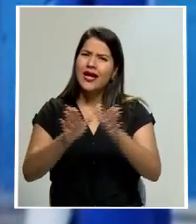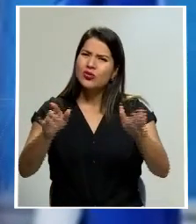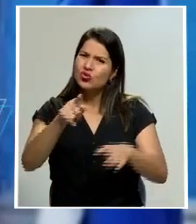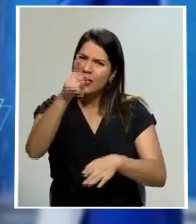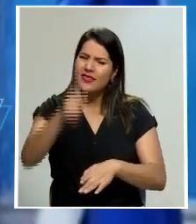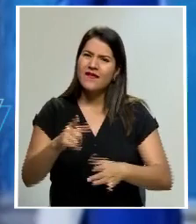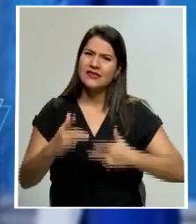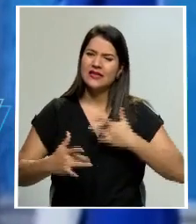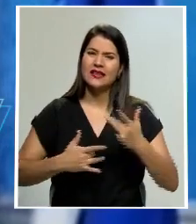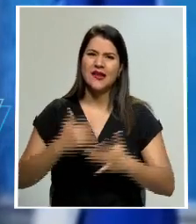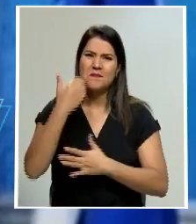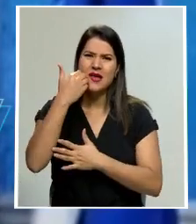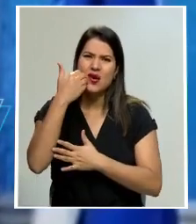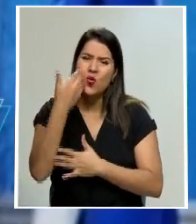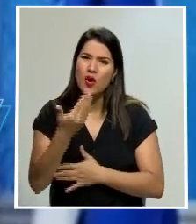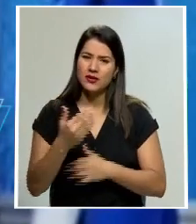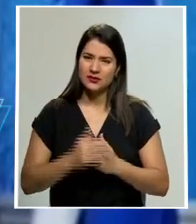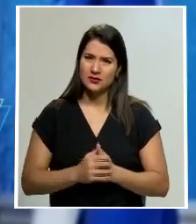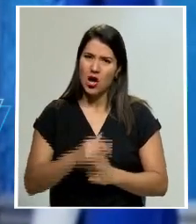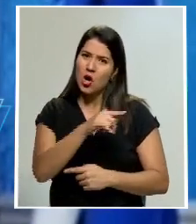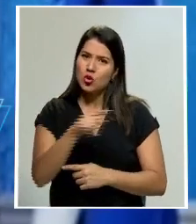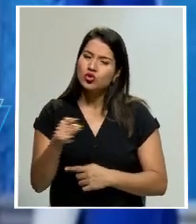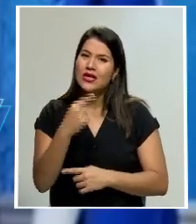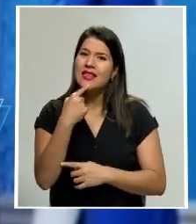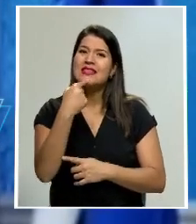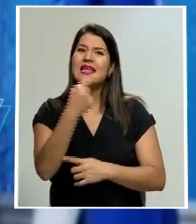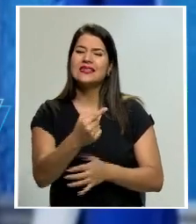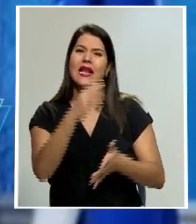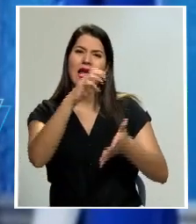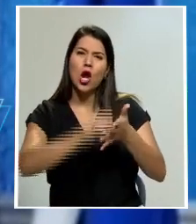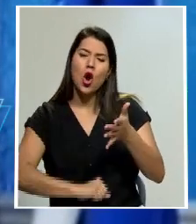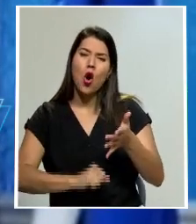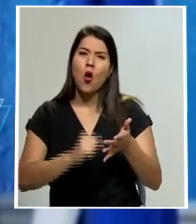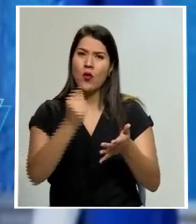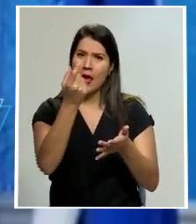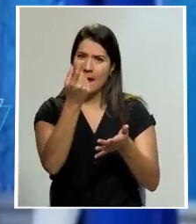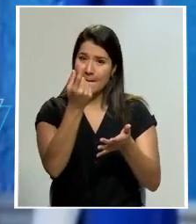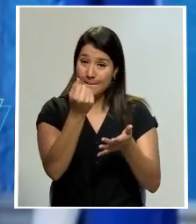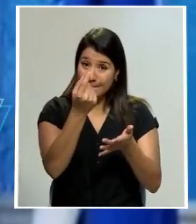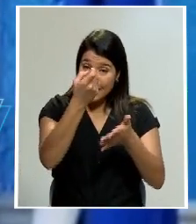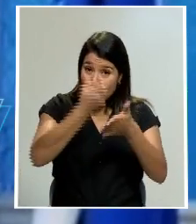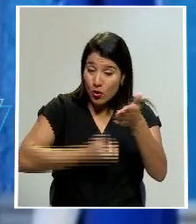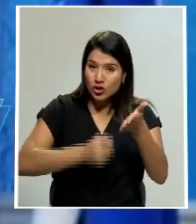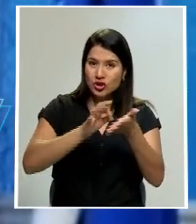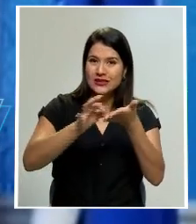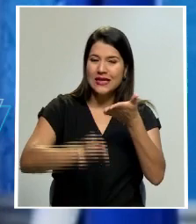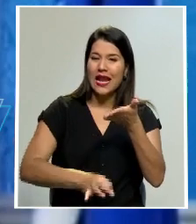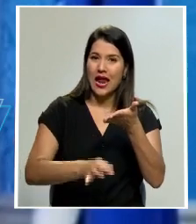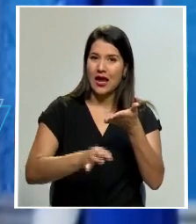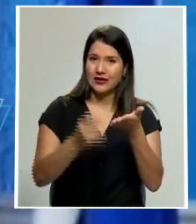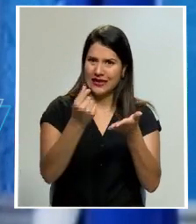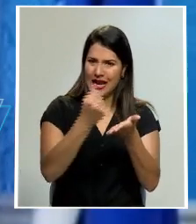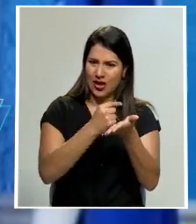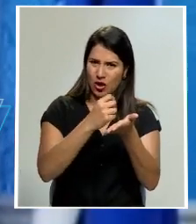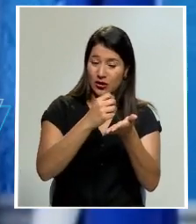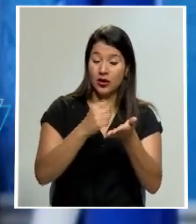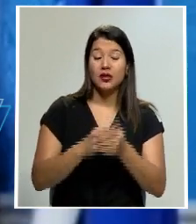vergüenza venir a pedir que se grave el salario de los trabajadores públicos cuando